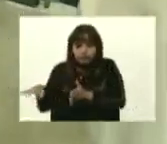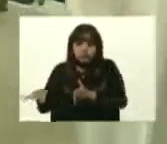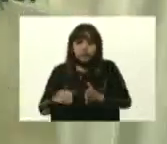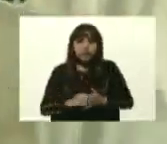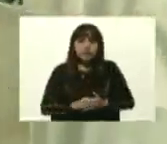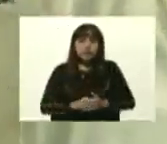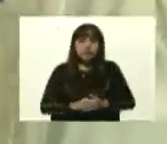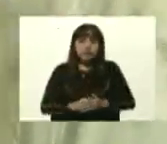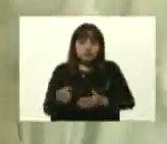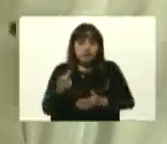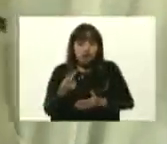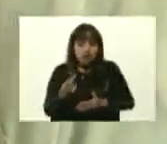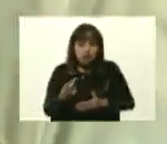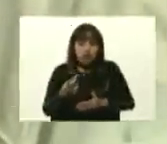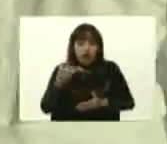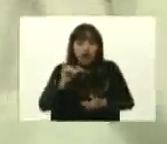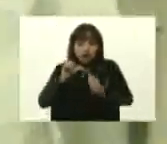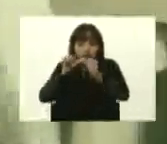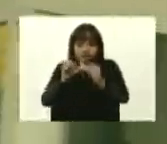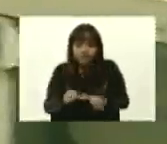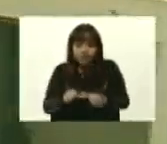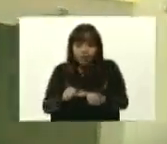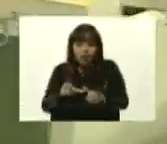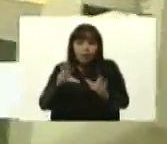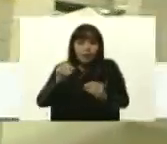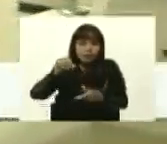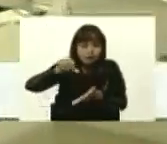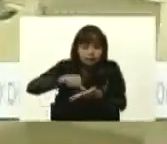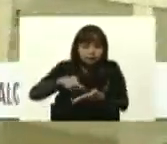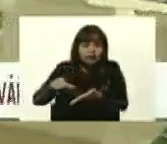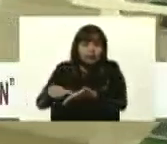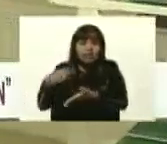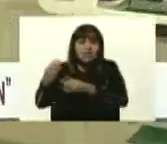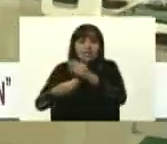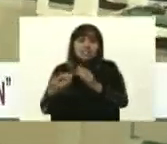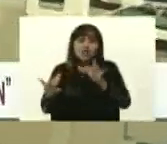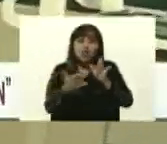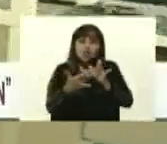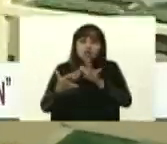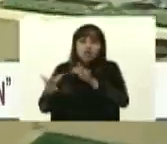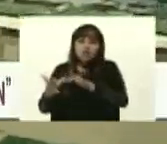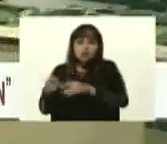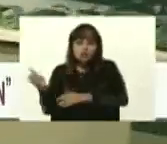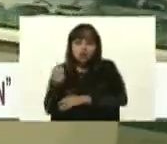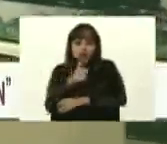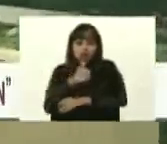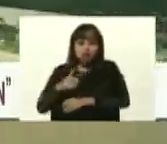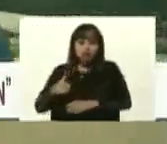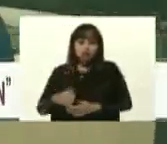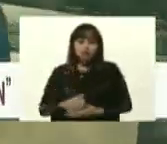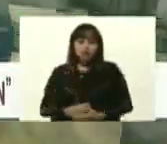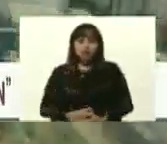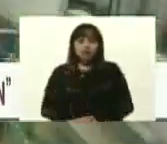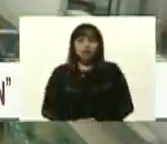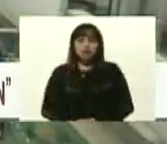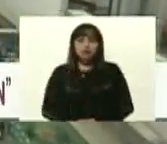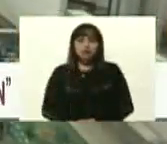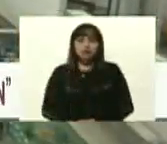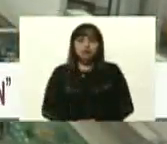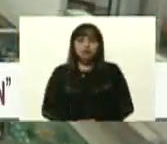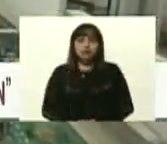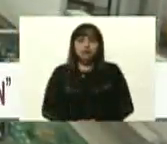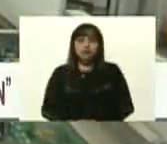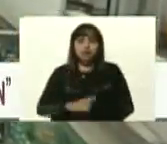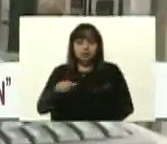son las que adhieren los componentes a la tarjeta y garantizan la conductividad y la conexión y la interconexión entre cada una de sus partes. Luego que la